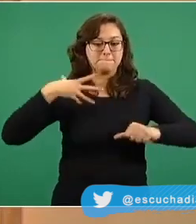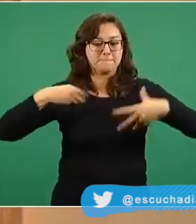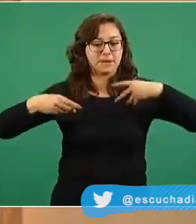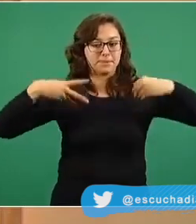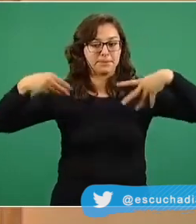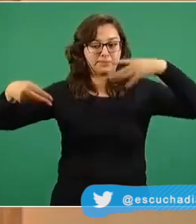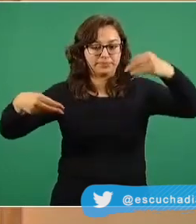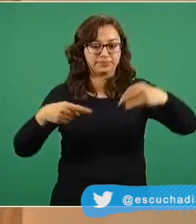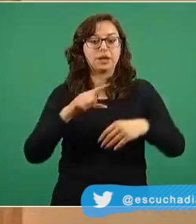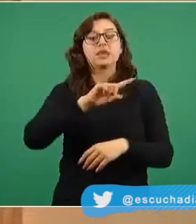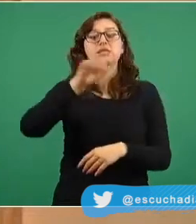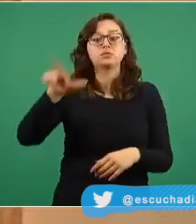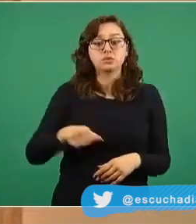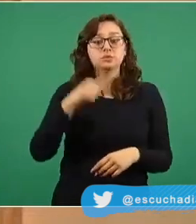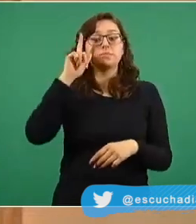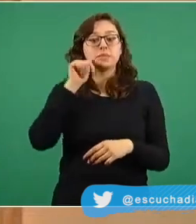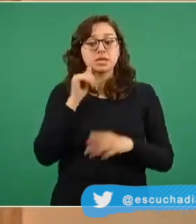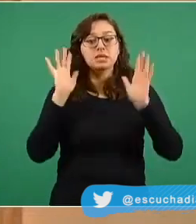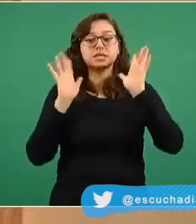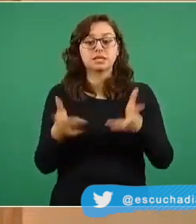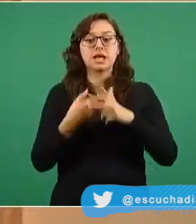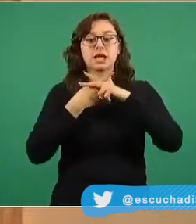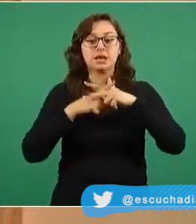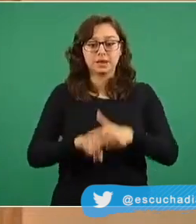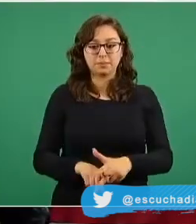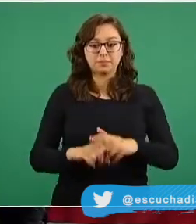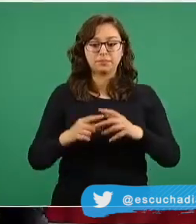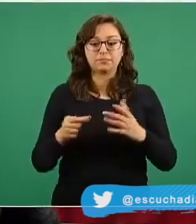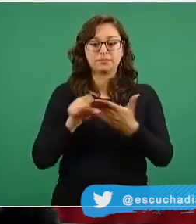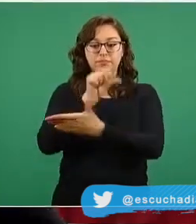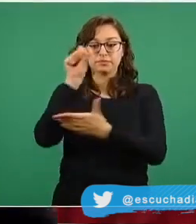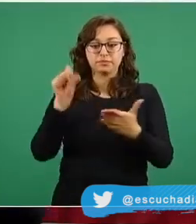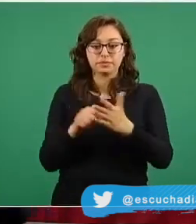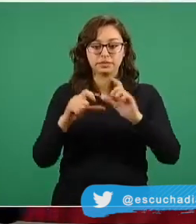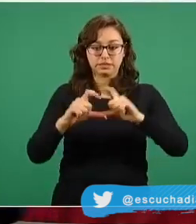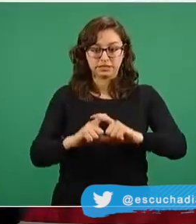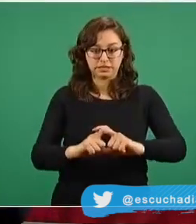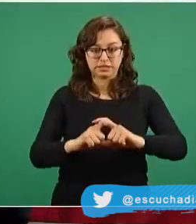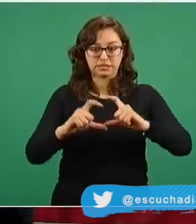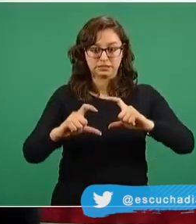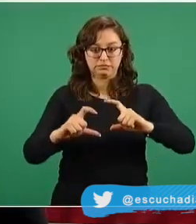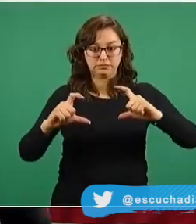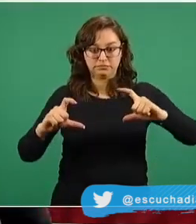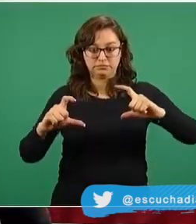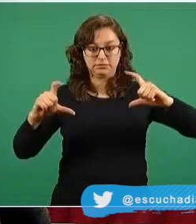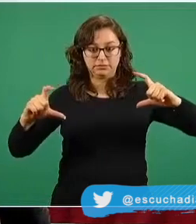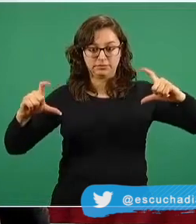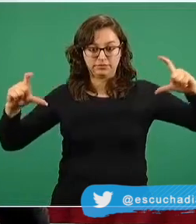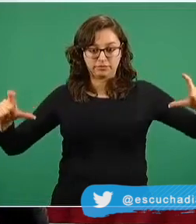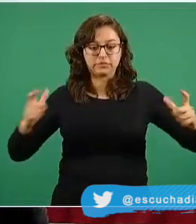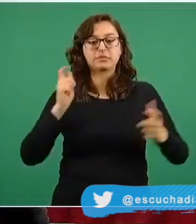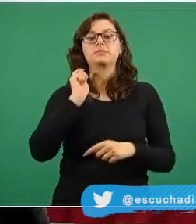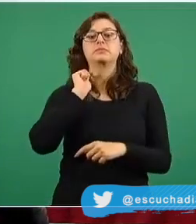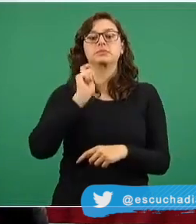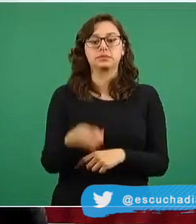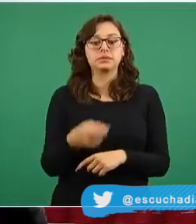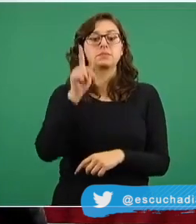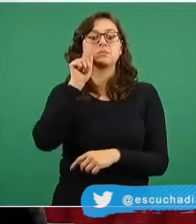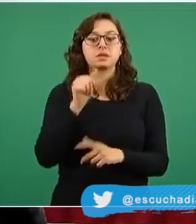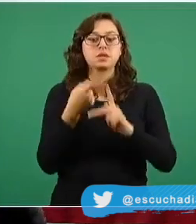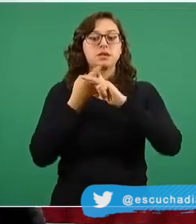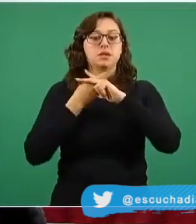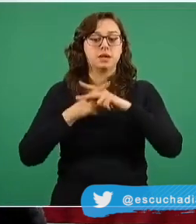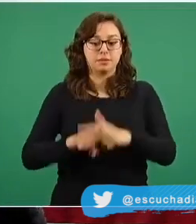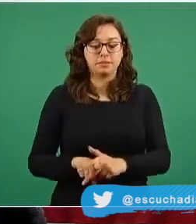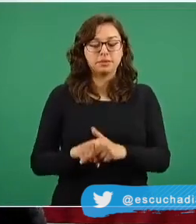inmediatamente ya desde mañana a la zona megalopolitana los estados que están en la